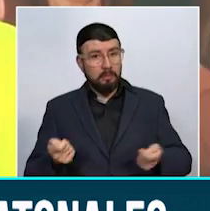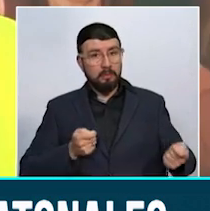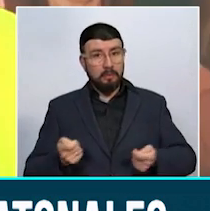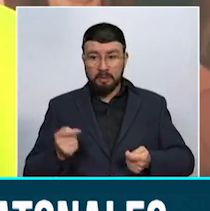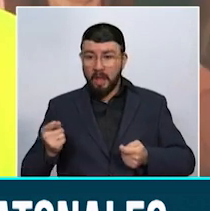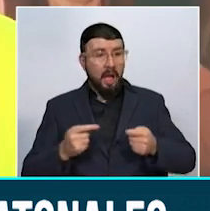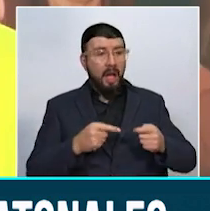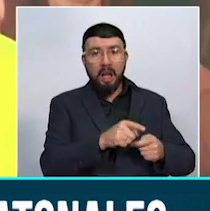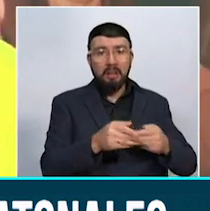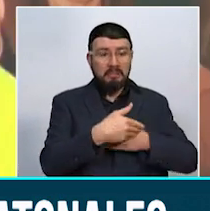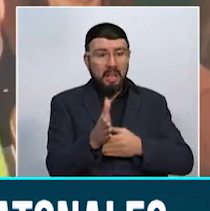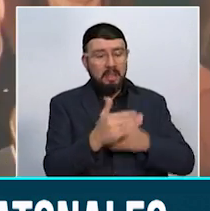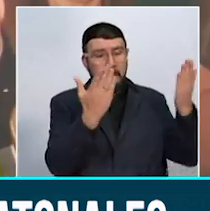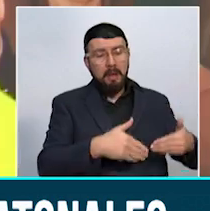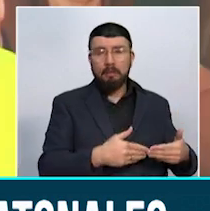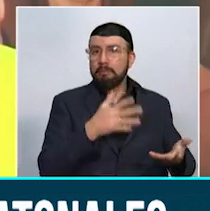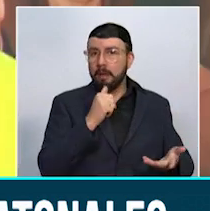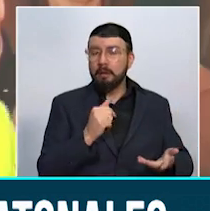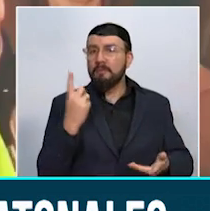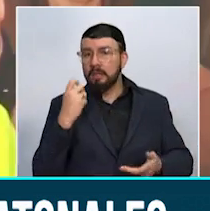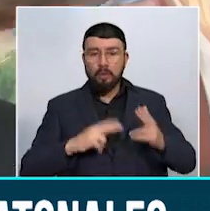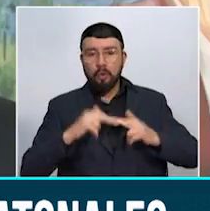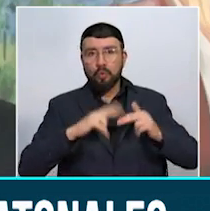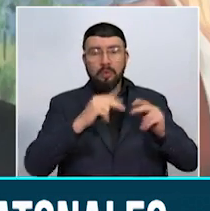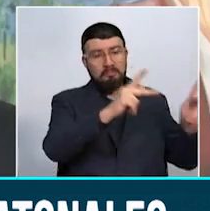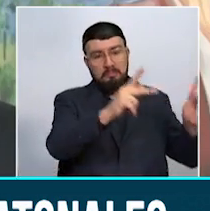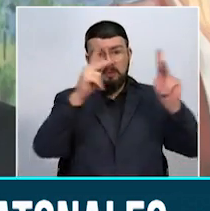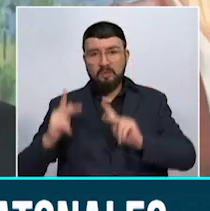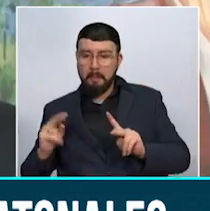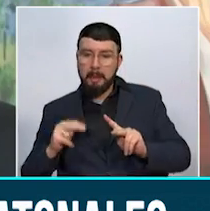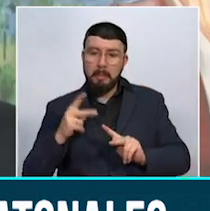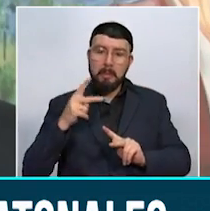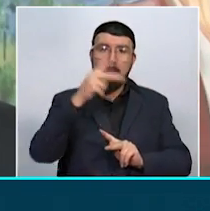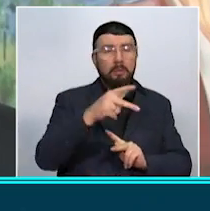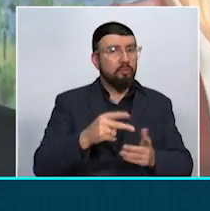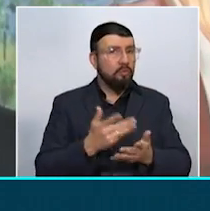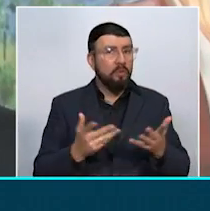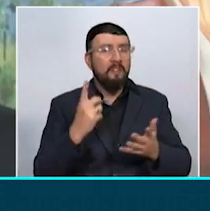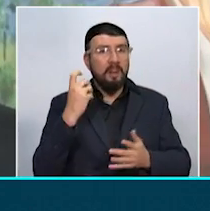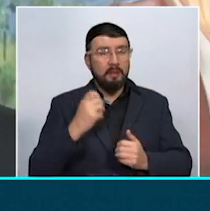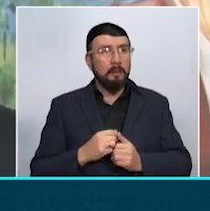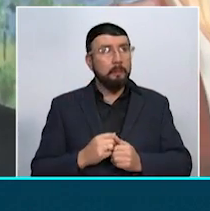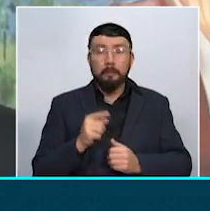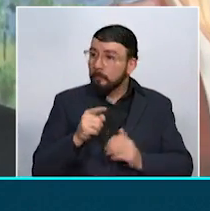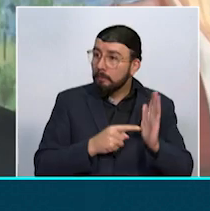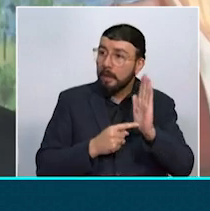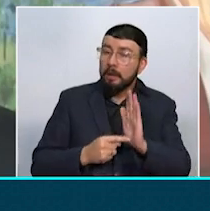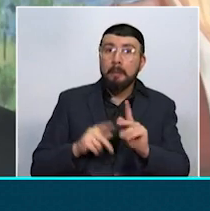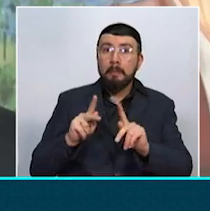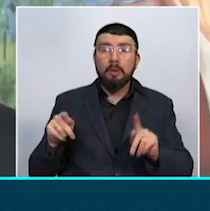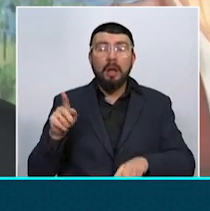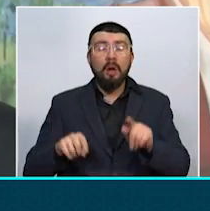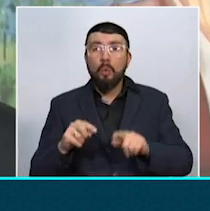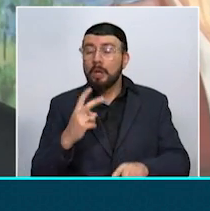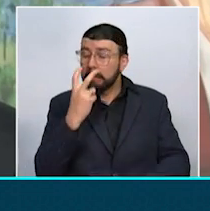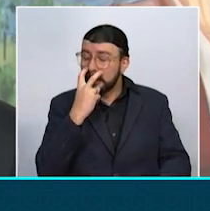Y no estamos construyendo claramente infraestructura para los peatones. Donde toda la señalización para las personas invidentes, por